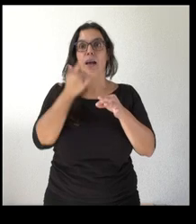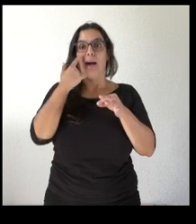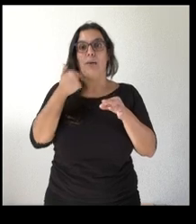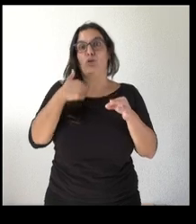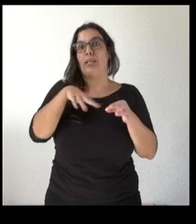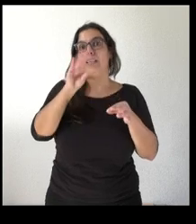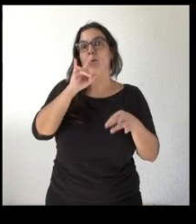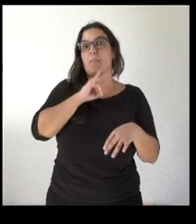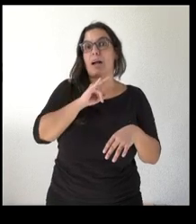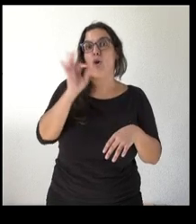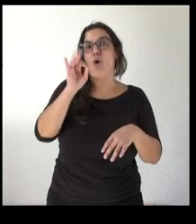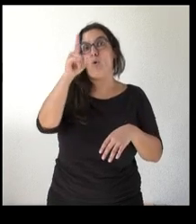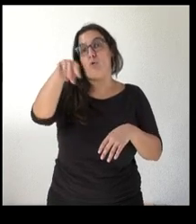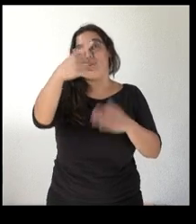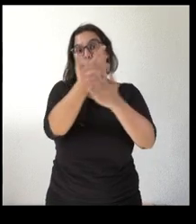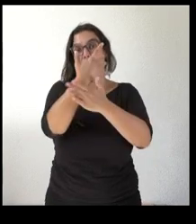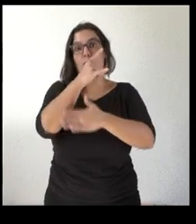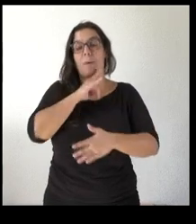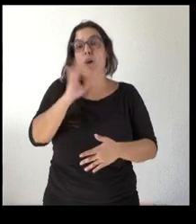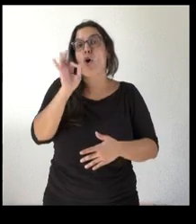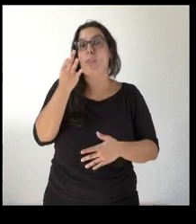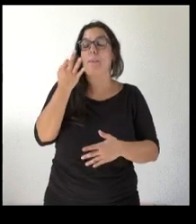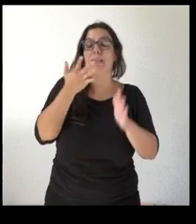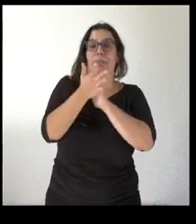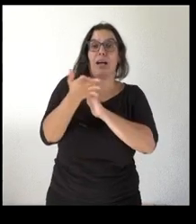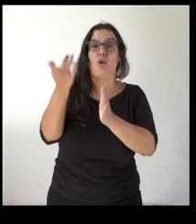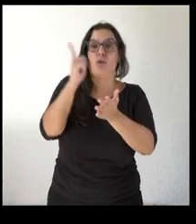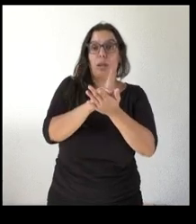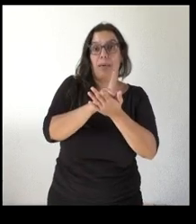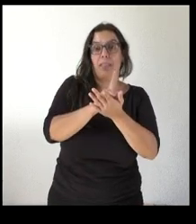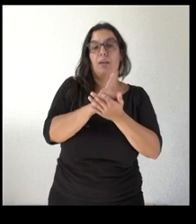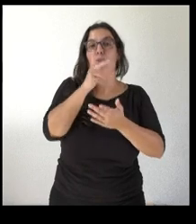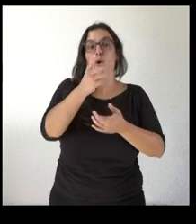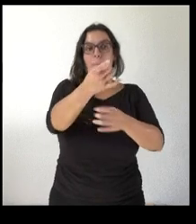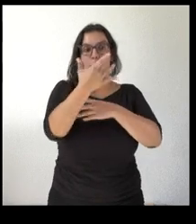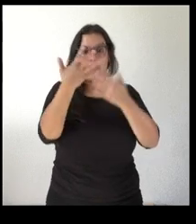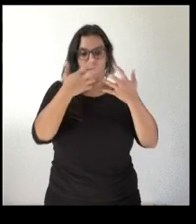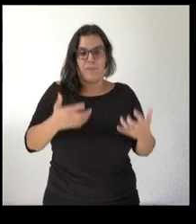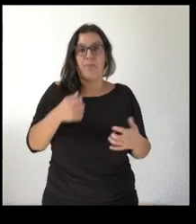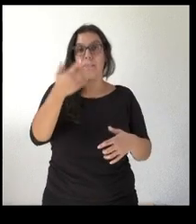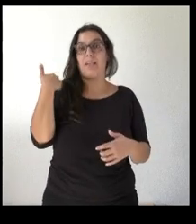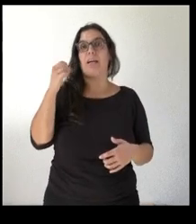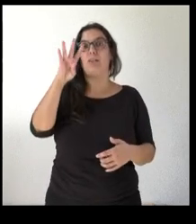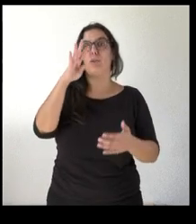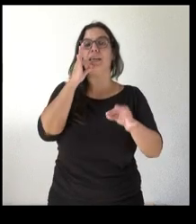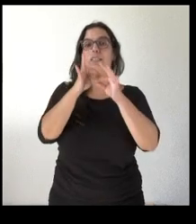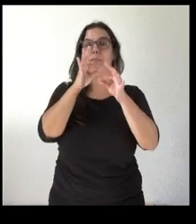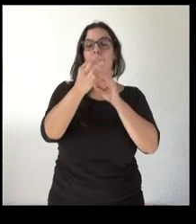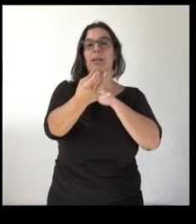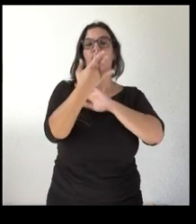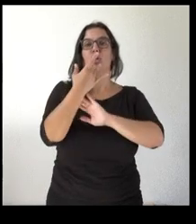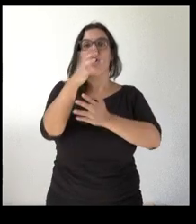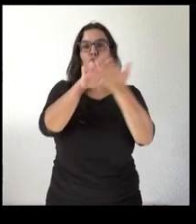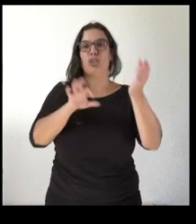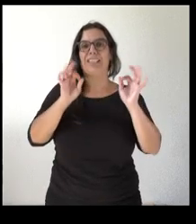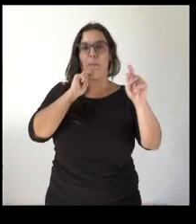mal o ustedes han explicado mal o deberían volver a explicar en una nota de prensa ustedes el 14 de septiembre nos mandan una nota de prensa que